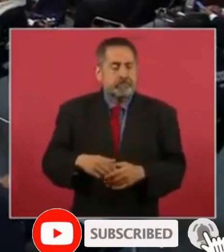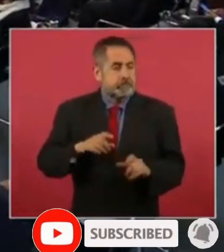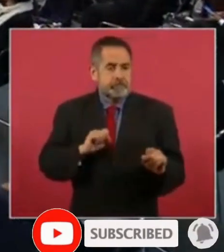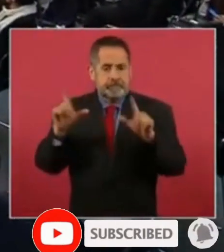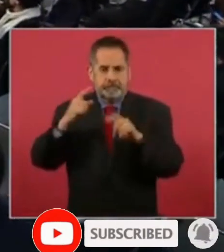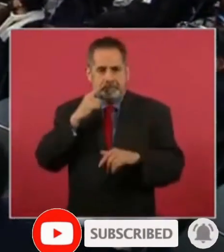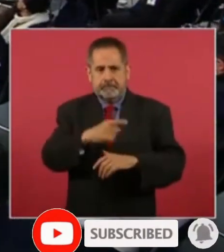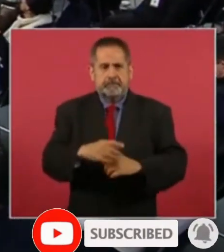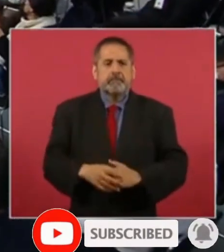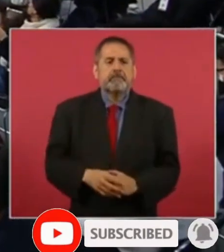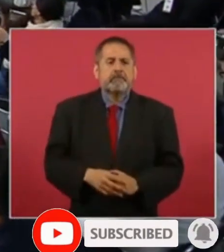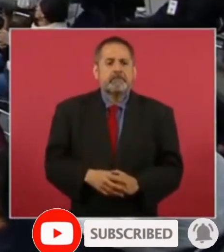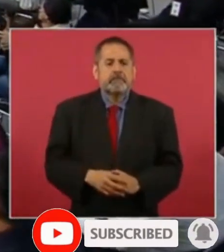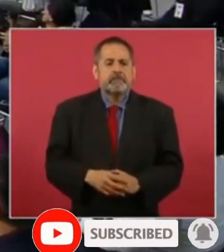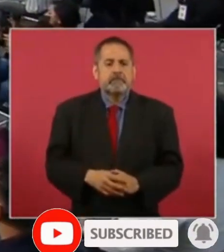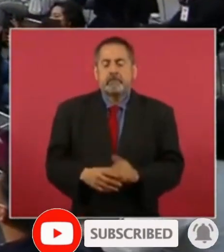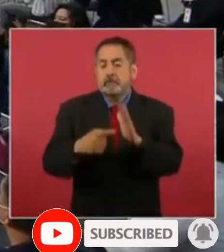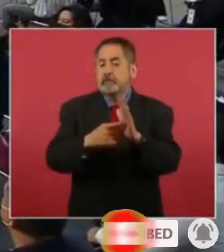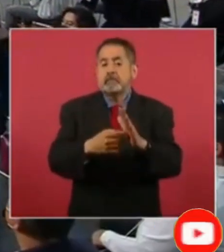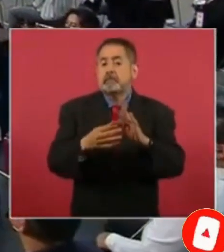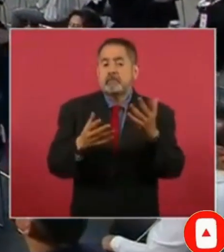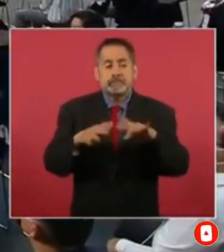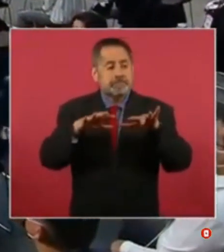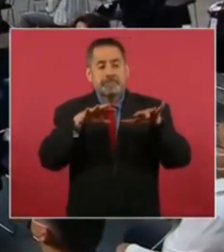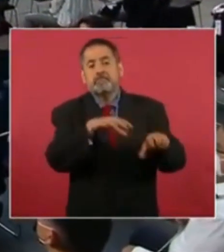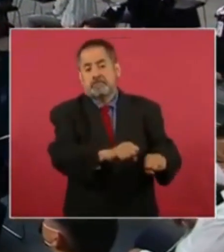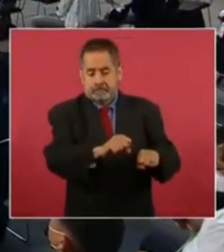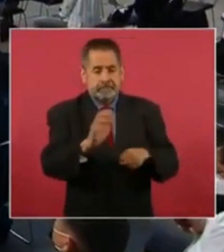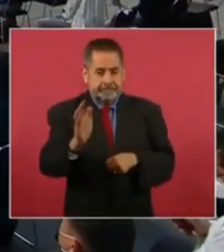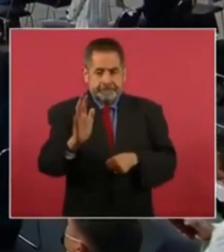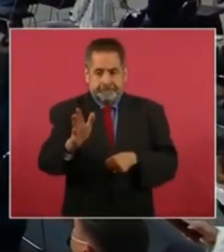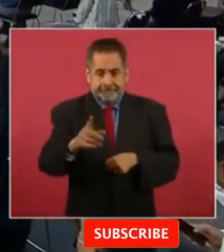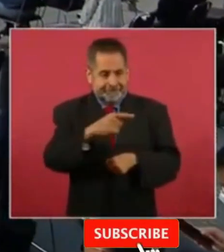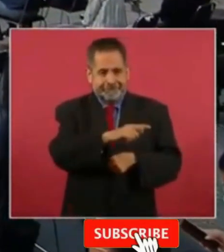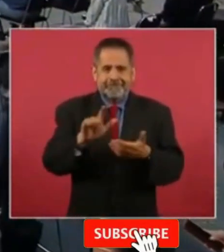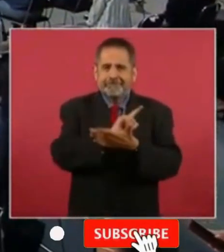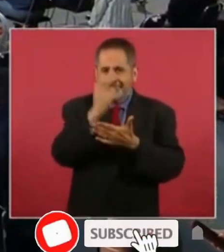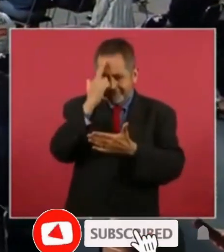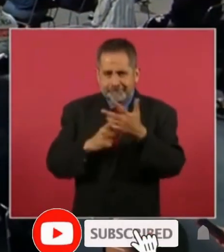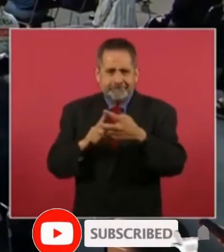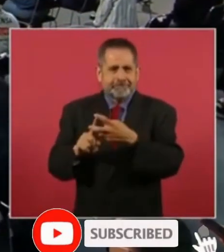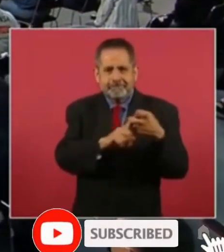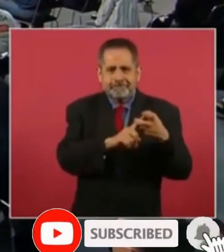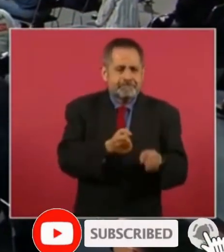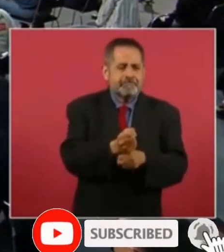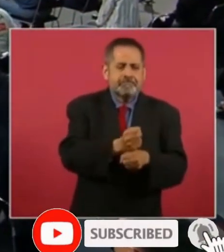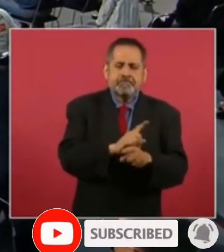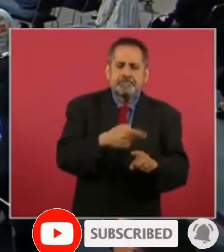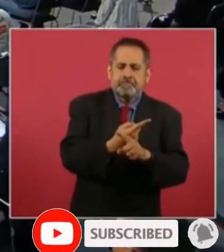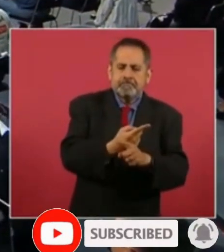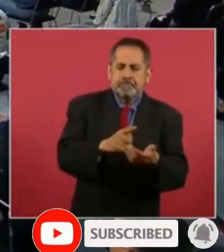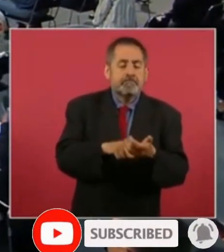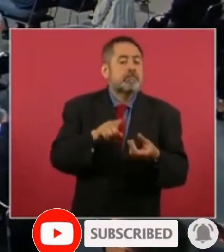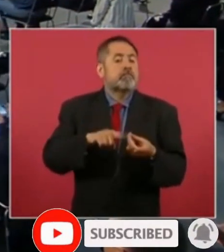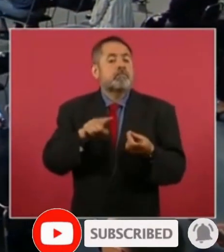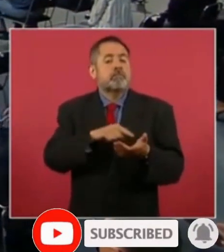lámina donde damos cuenta de detenciones por el delito de trata y explotación sexual en